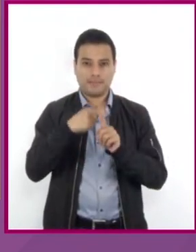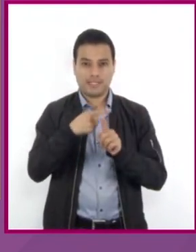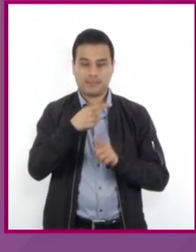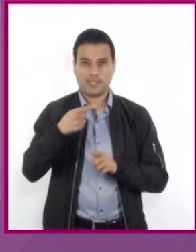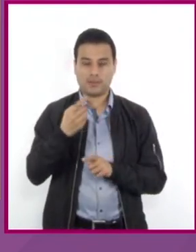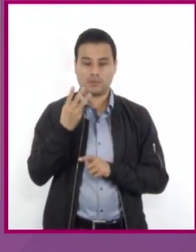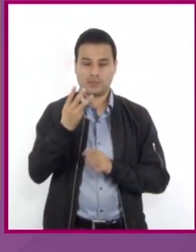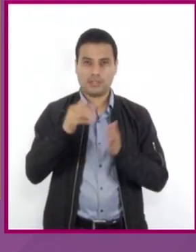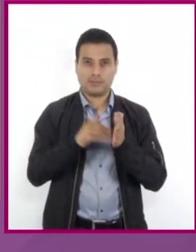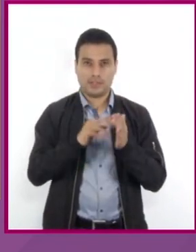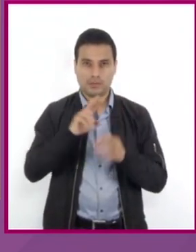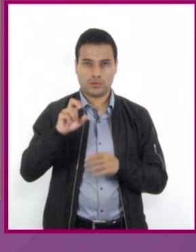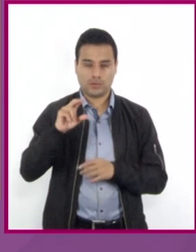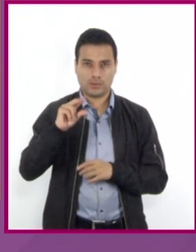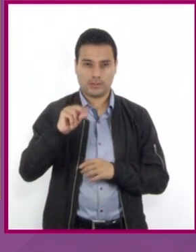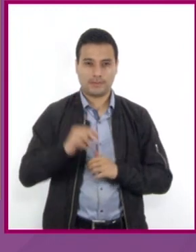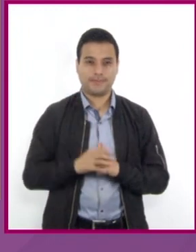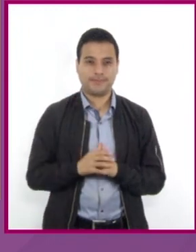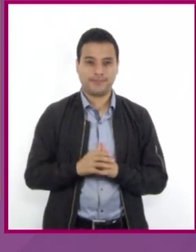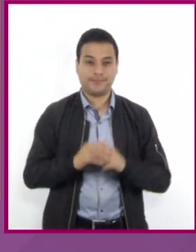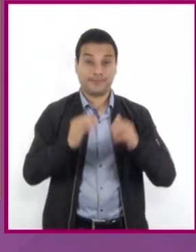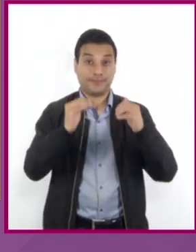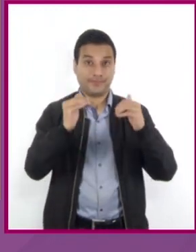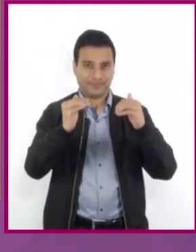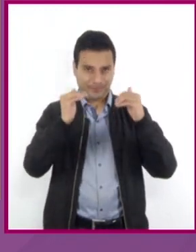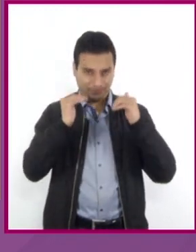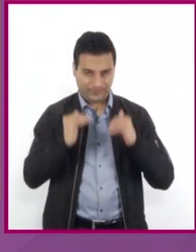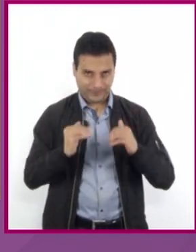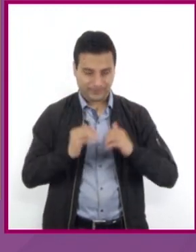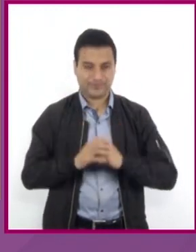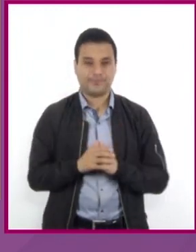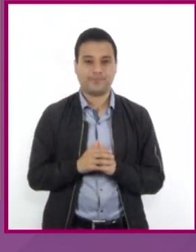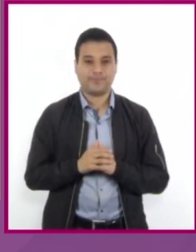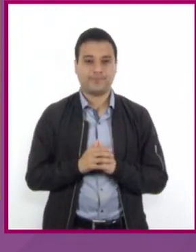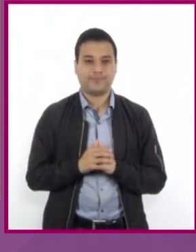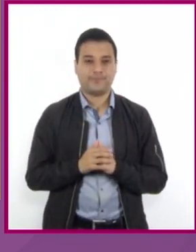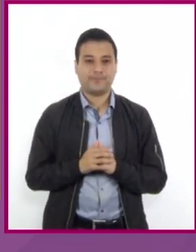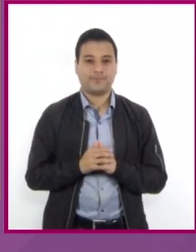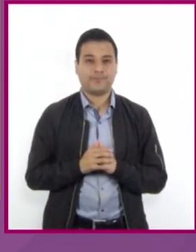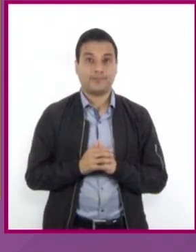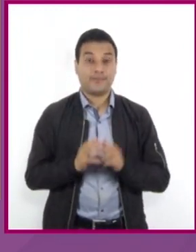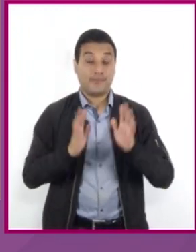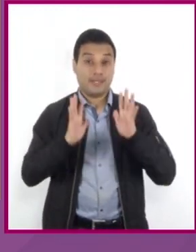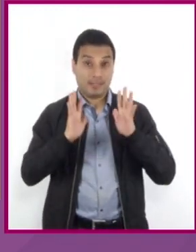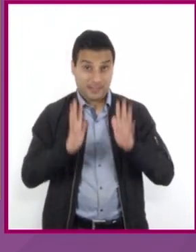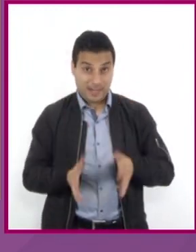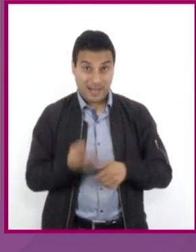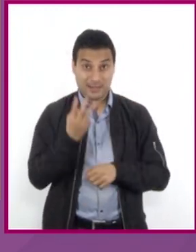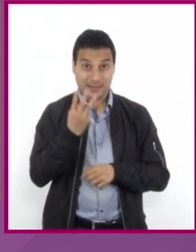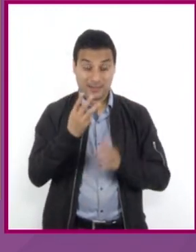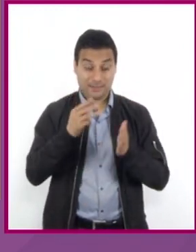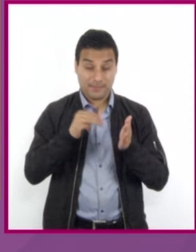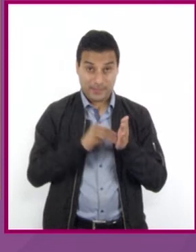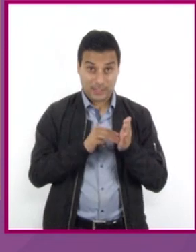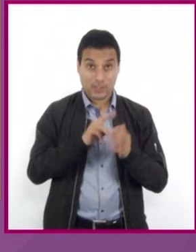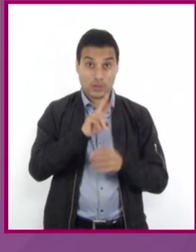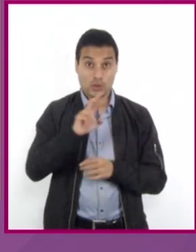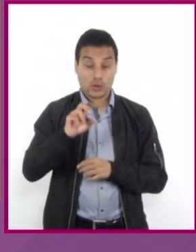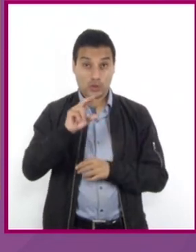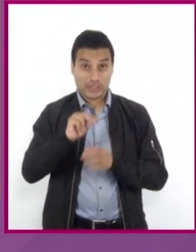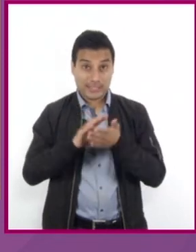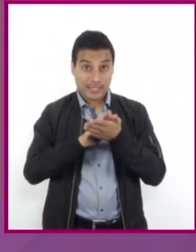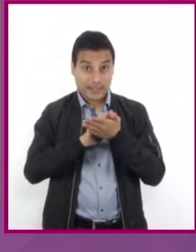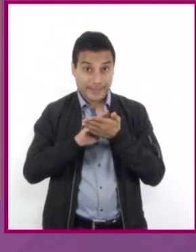negativo después de cancelar el 3280 con el 3280 negativo